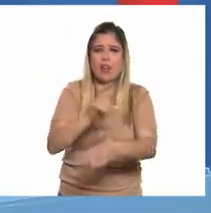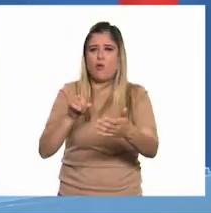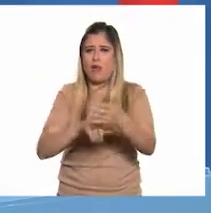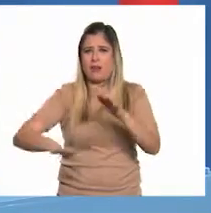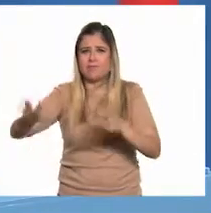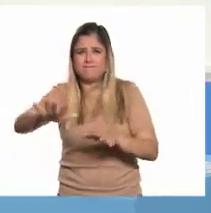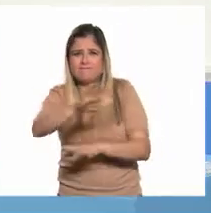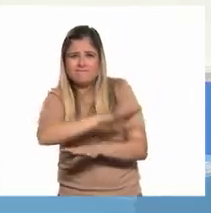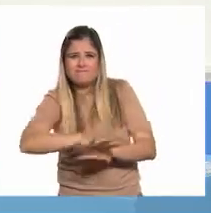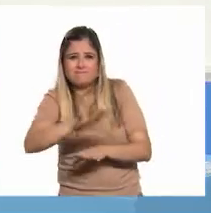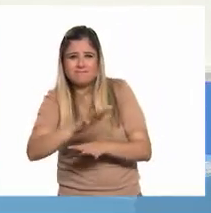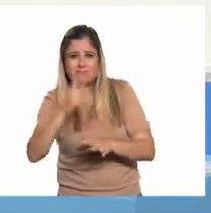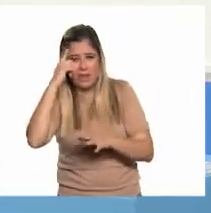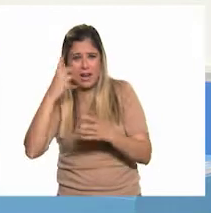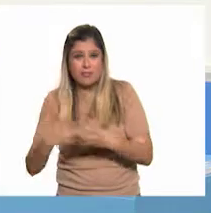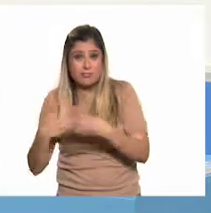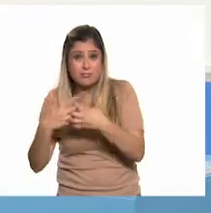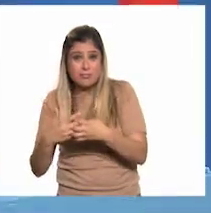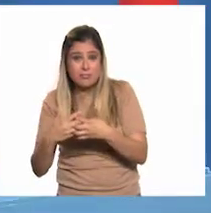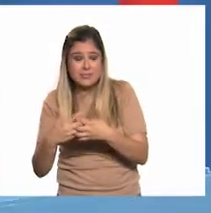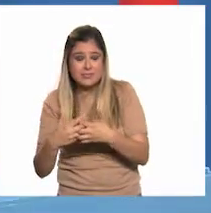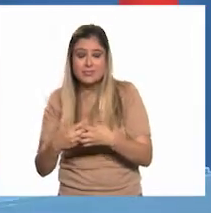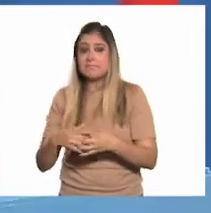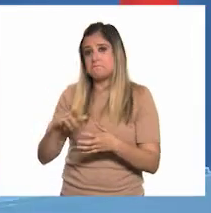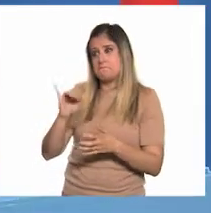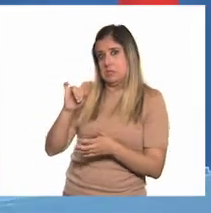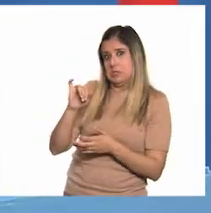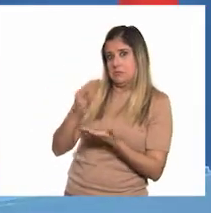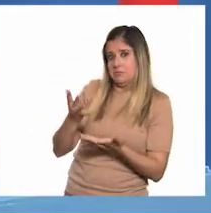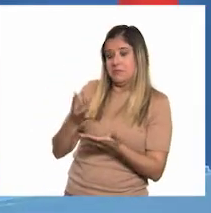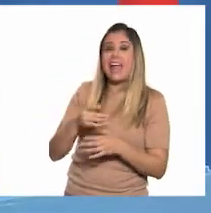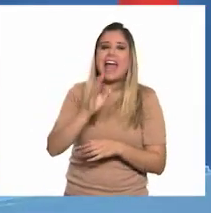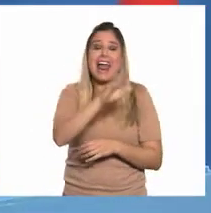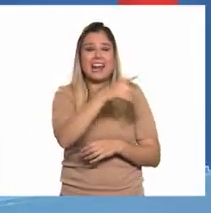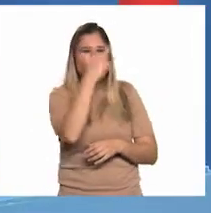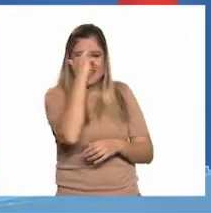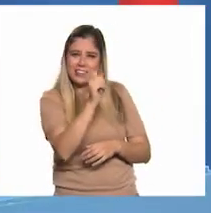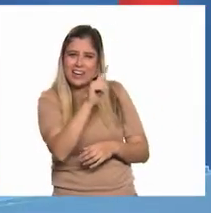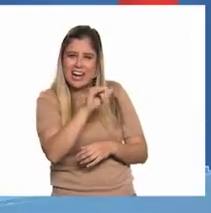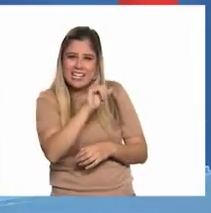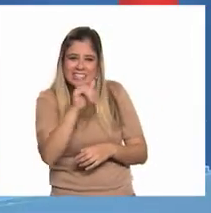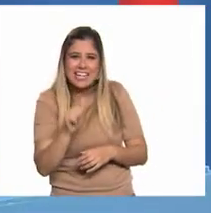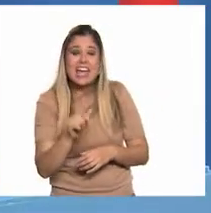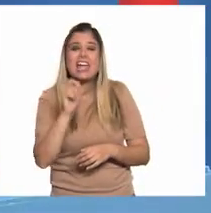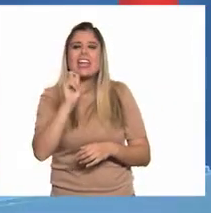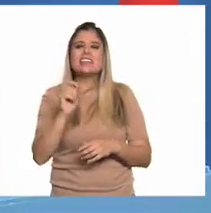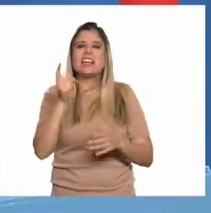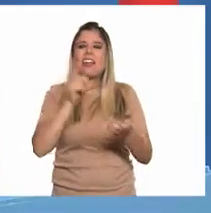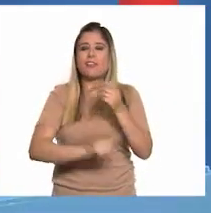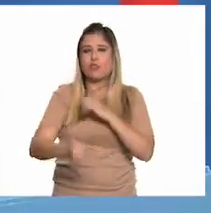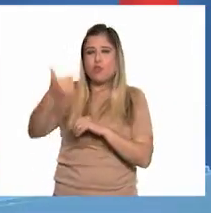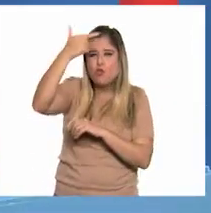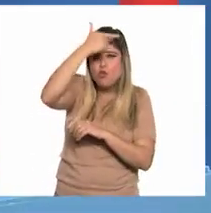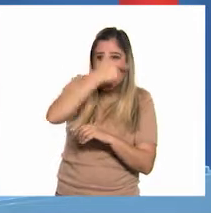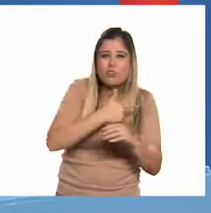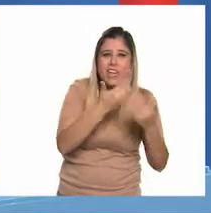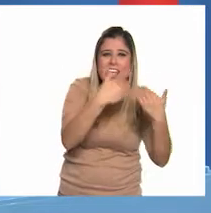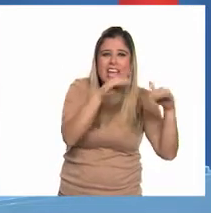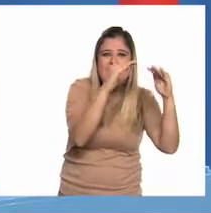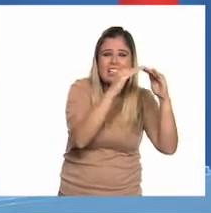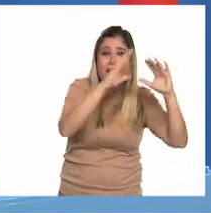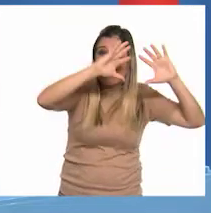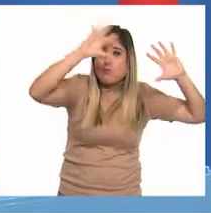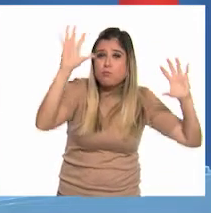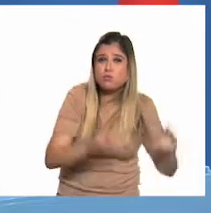industriales? Bueno, yo digo que sí. Tienes toda la razón, Larisa. Es como si fuera de noche, en nuestras casas hubiera un